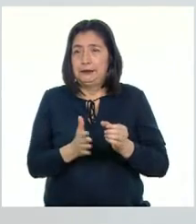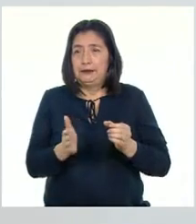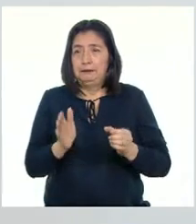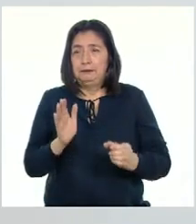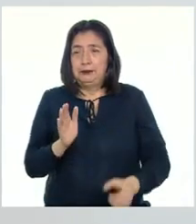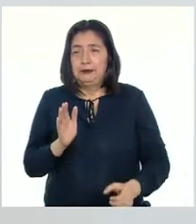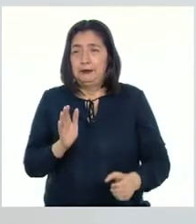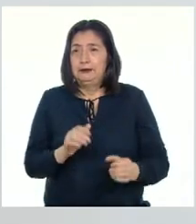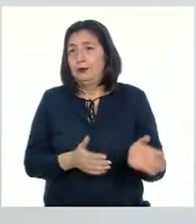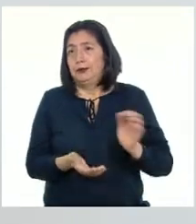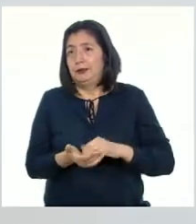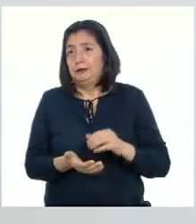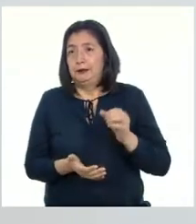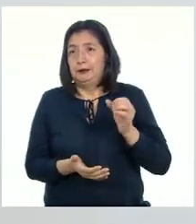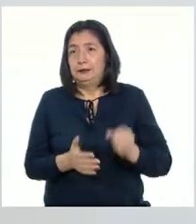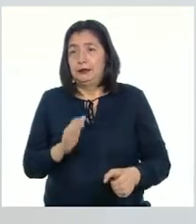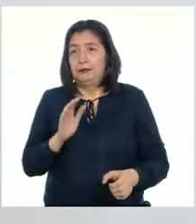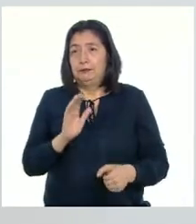¡Otra vez!